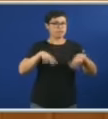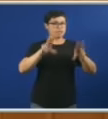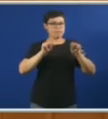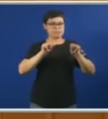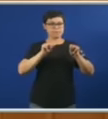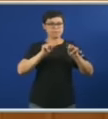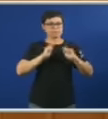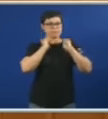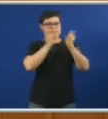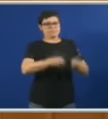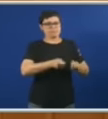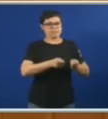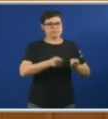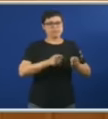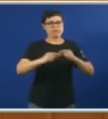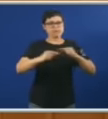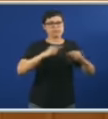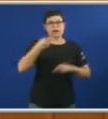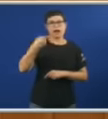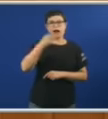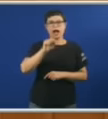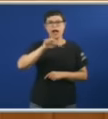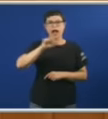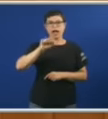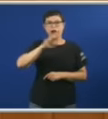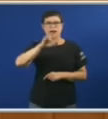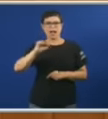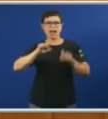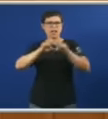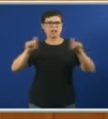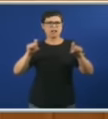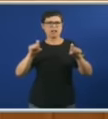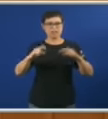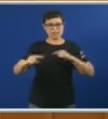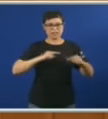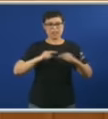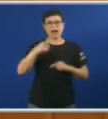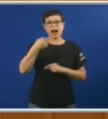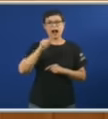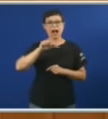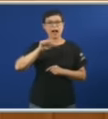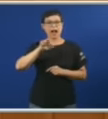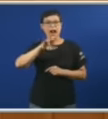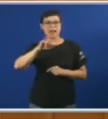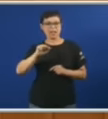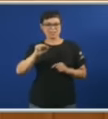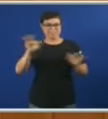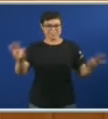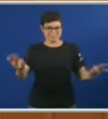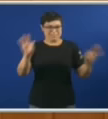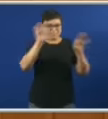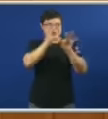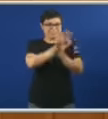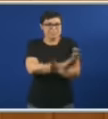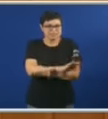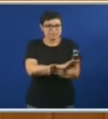Nomeana como xerente de Galaria E quen era a xerente de Galaria? Que lle deixou ese oco Non? Para